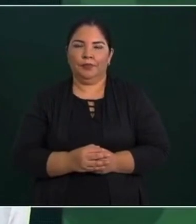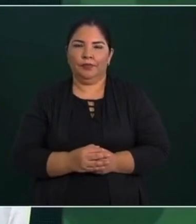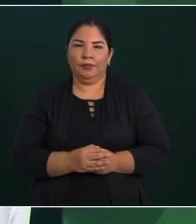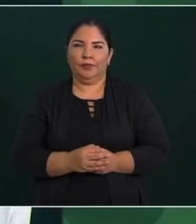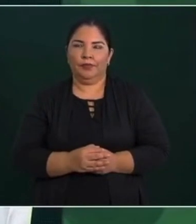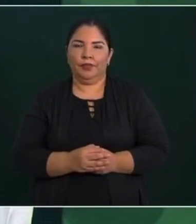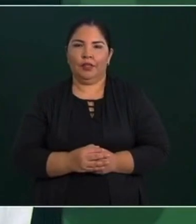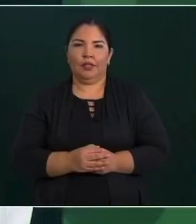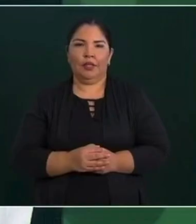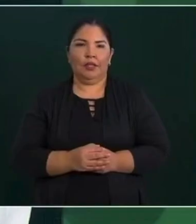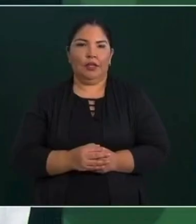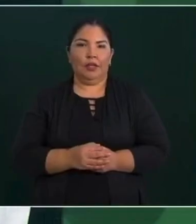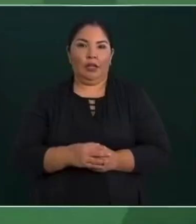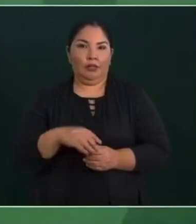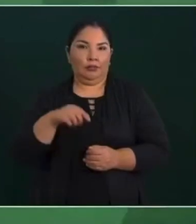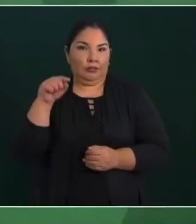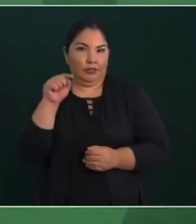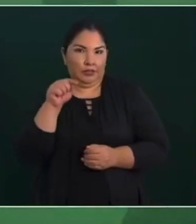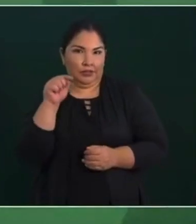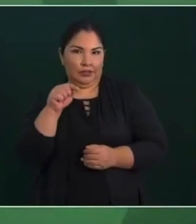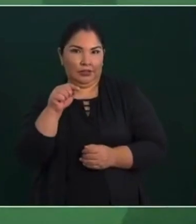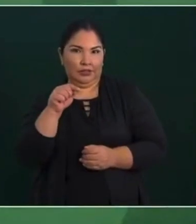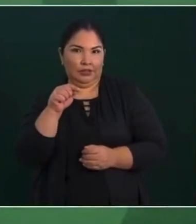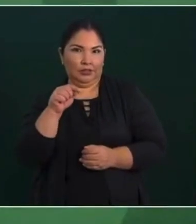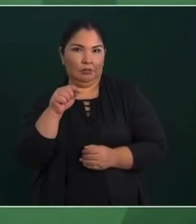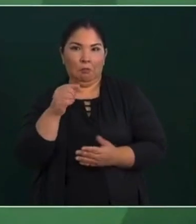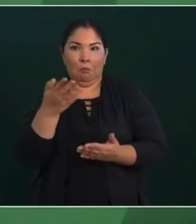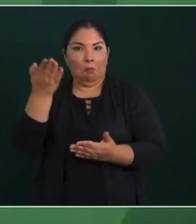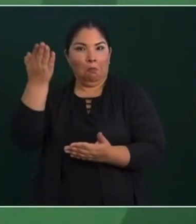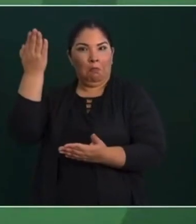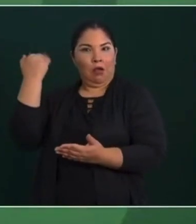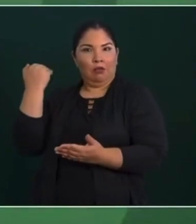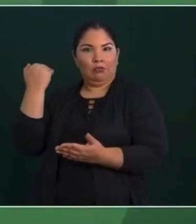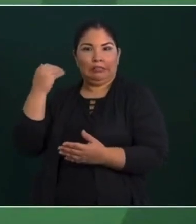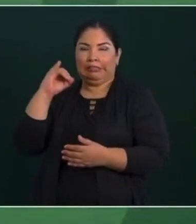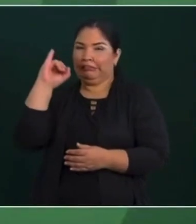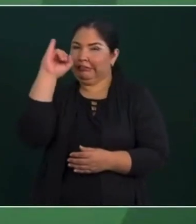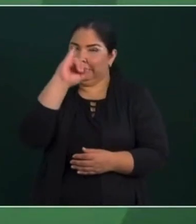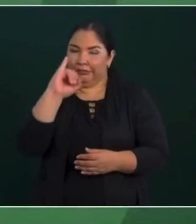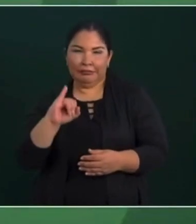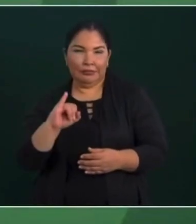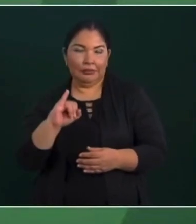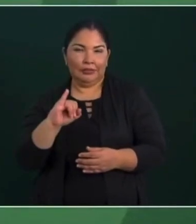Esto nunca había sucedido.